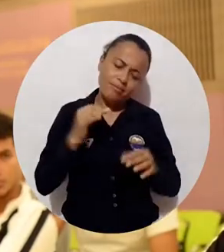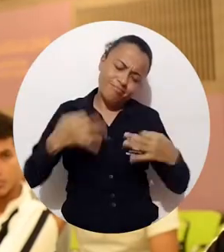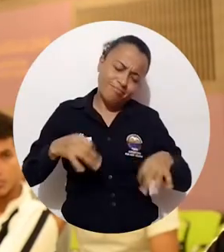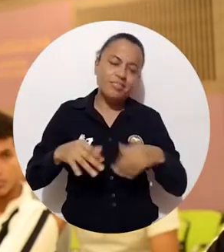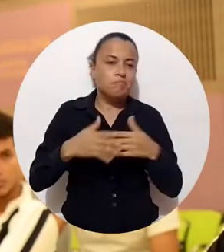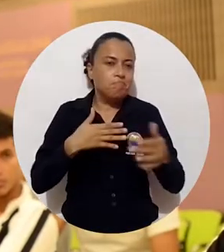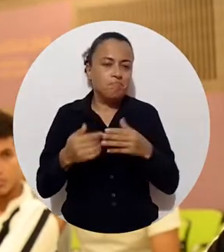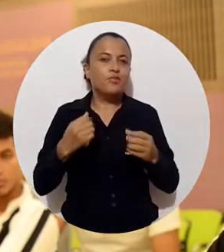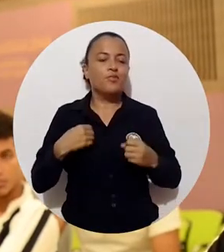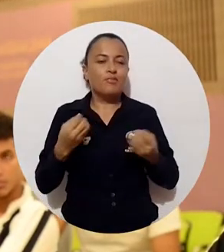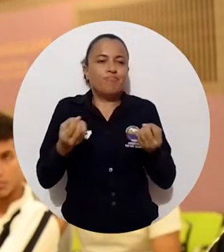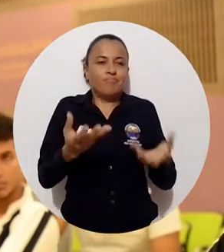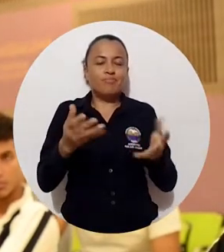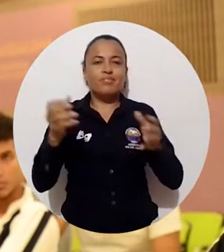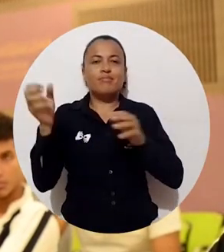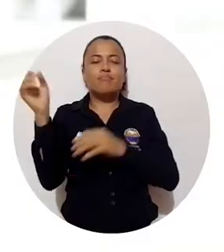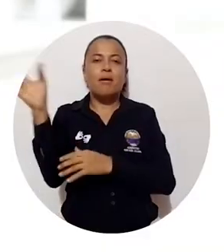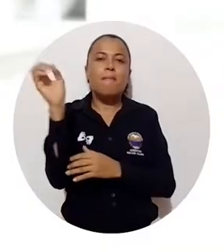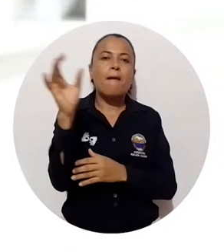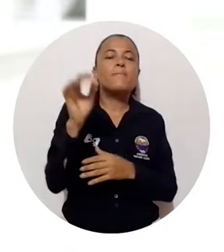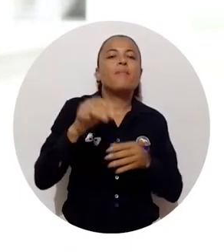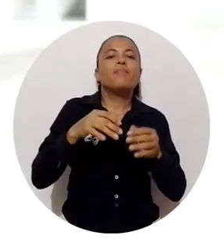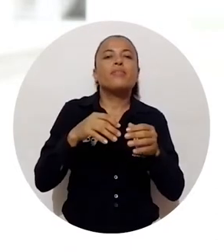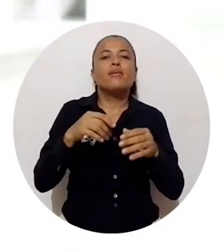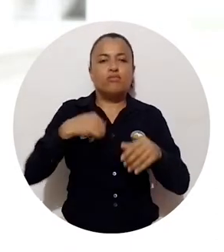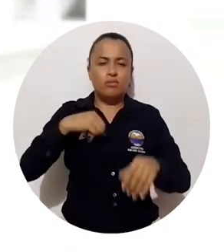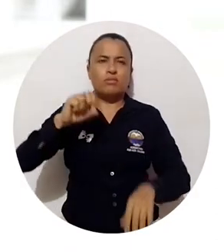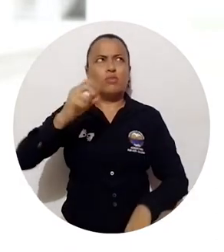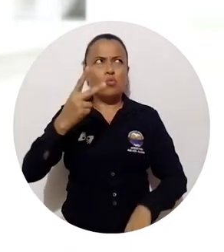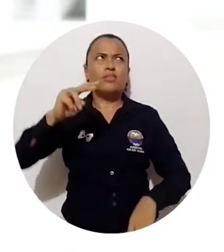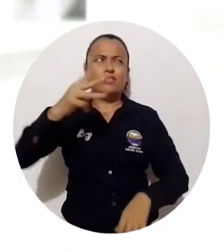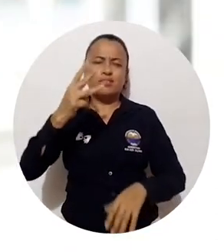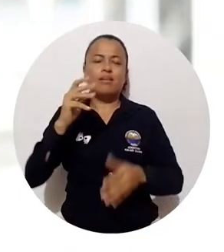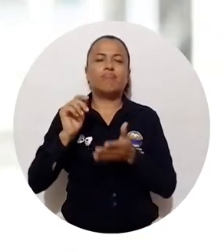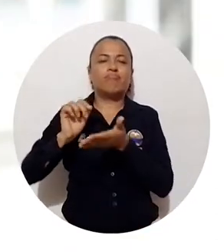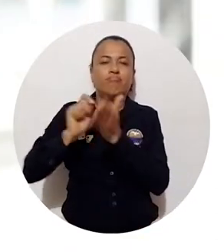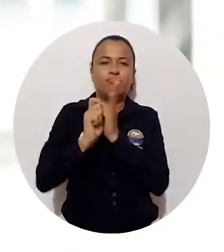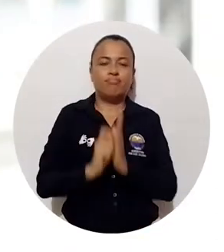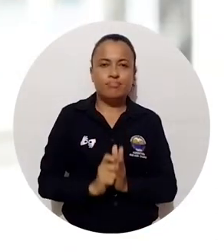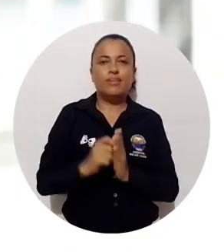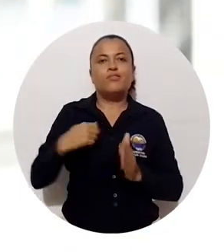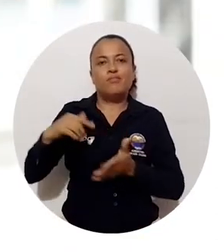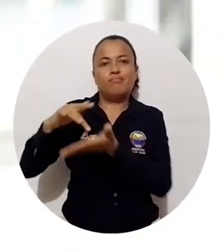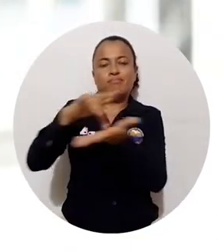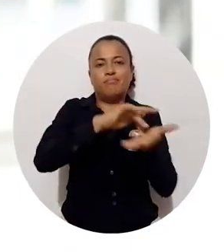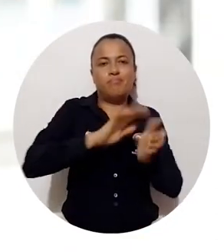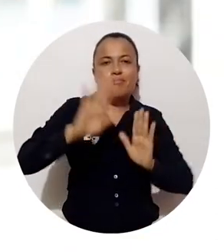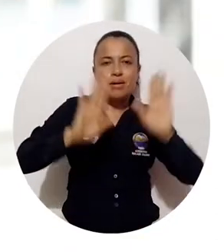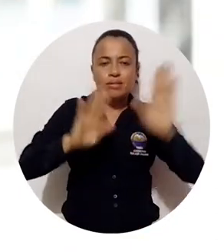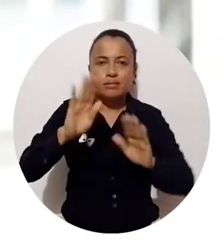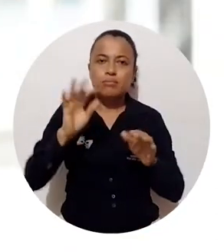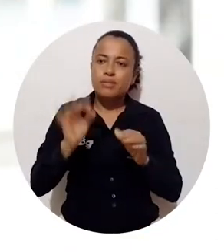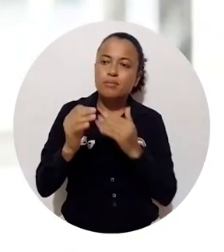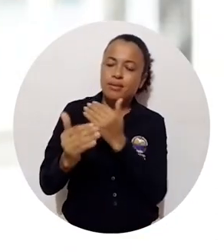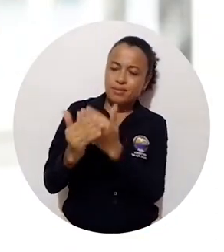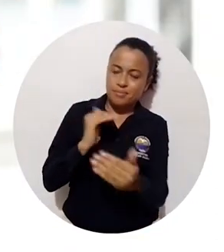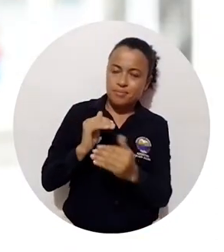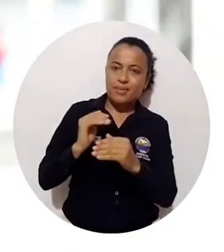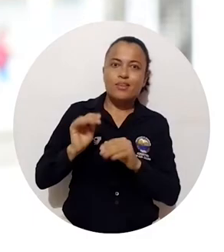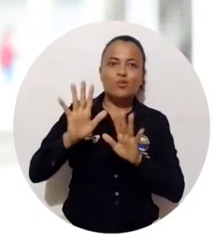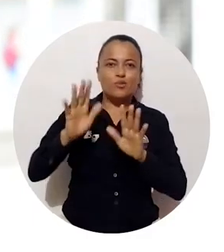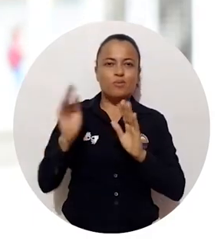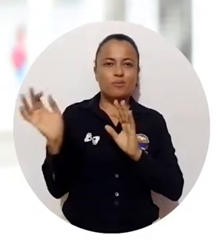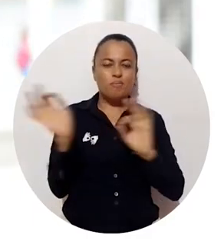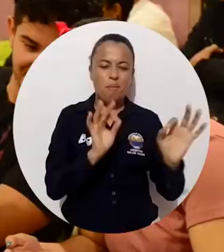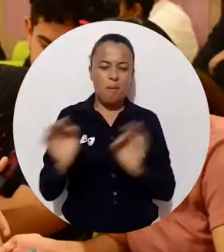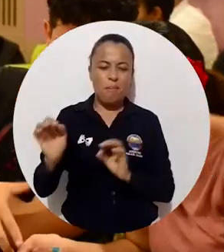modesta experiencia ahora en este evento CINCI, es la segunda o tercera vez que participo. Siempre contento de recibir la invitación por parte de la